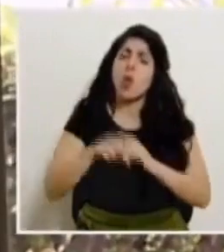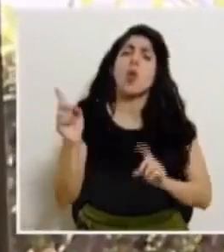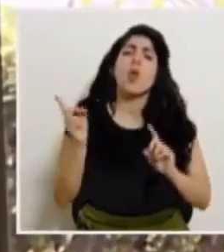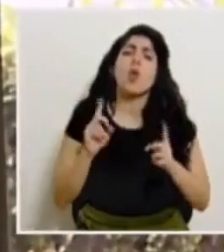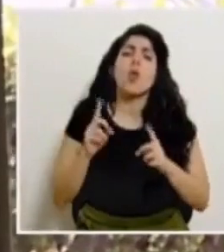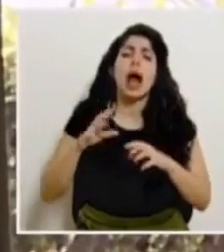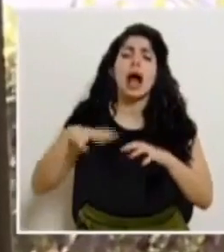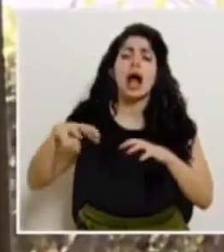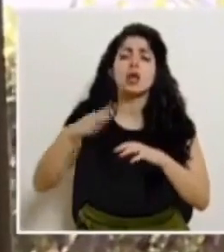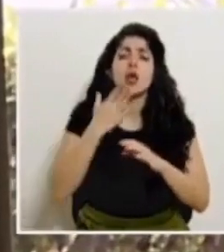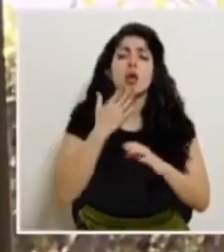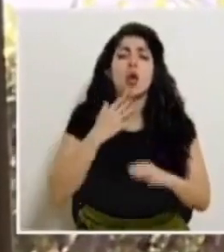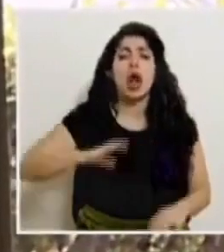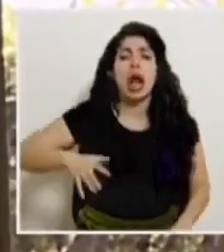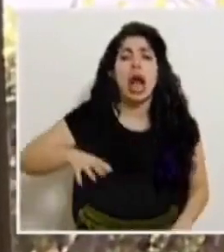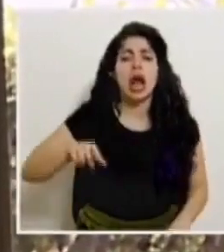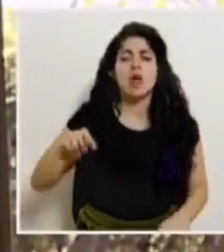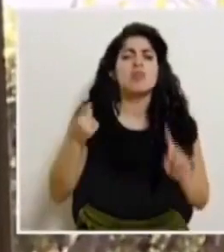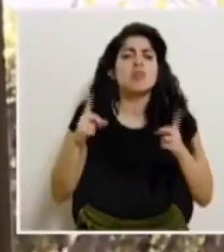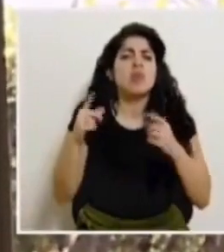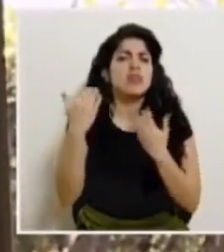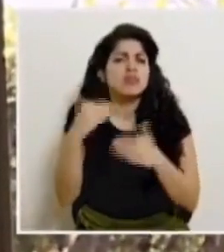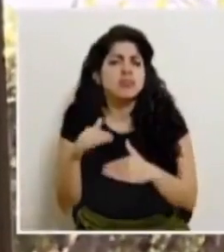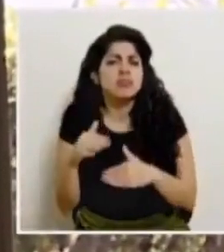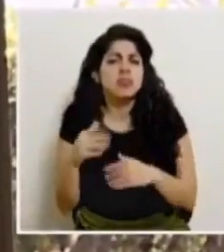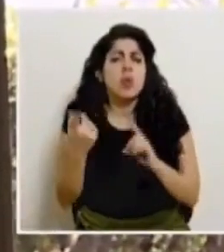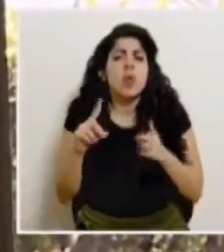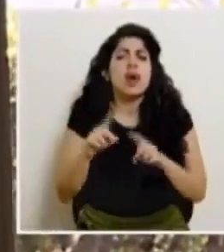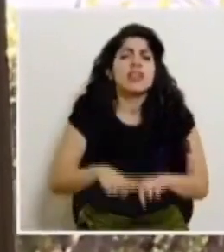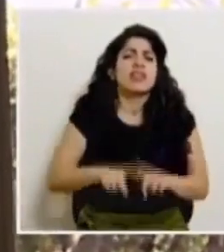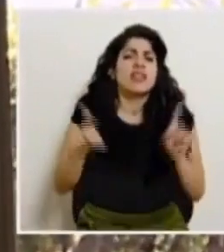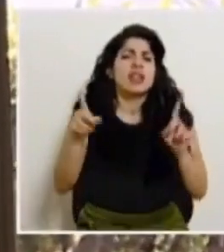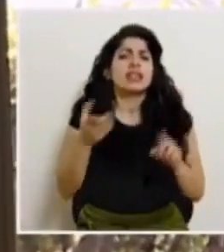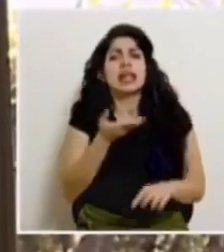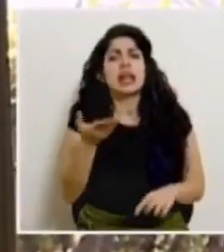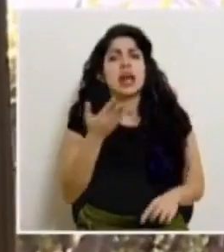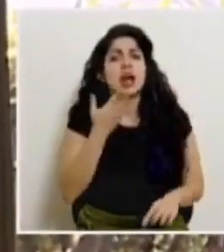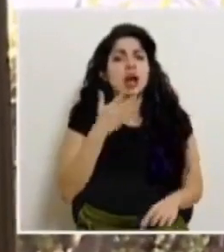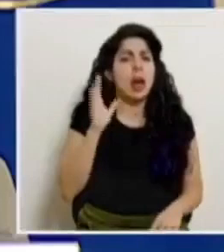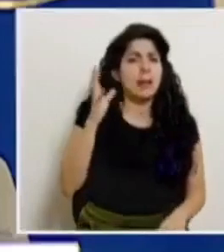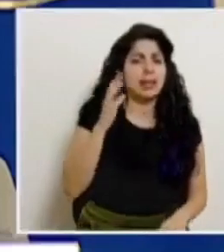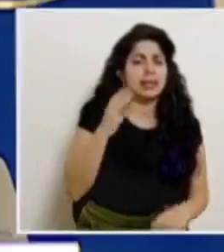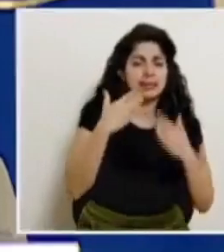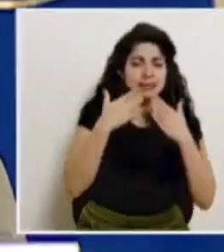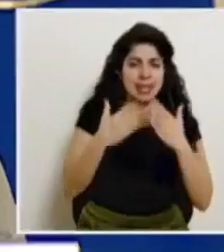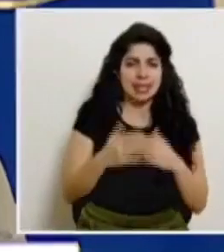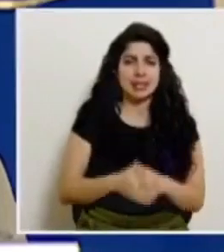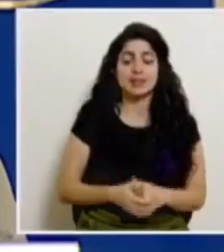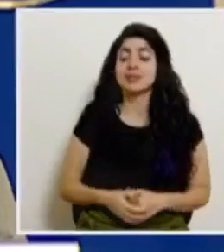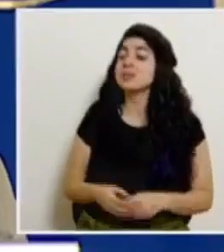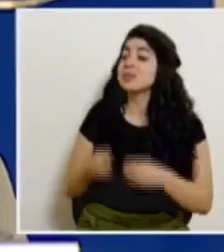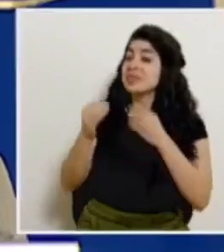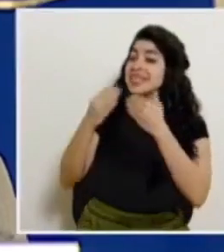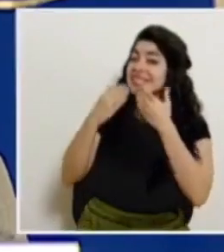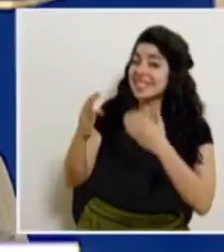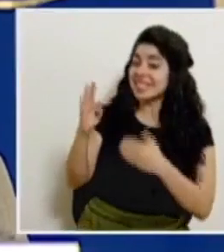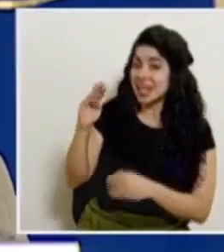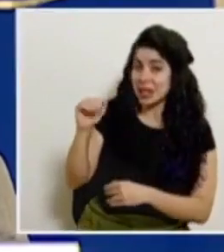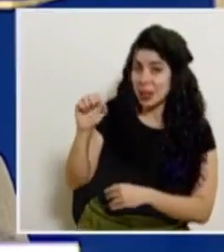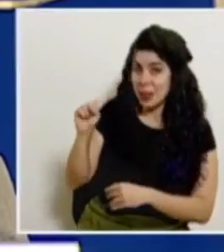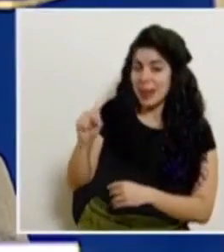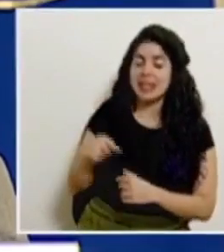alerta naranja, qué restricciones especiales tienen, qué medidas están vigentes que los diferencian de los de zona amarilla. Muchas gracias. Muchísimas gracias, Tomás.